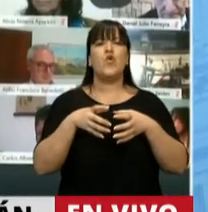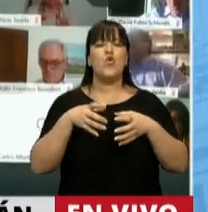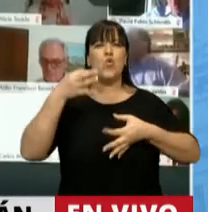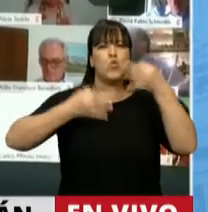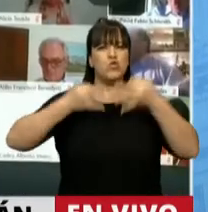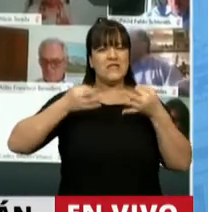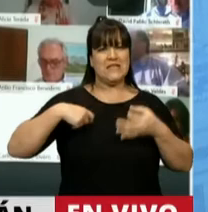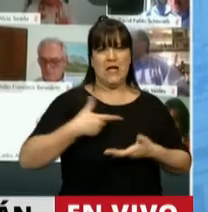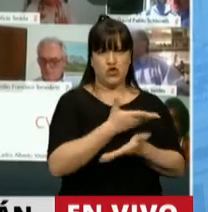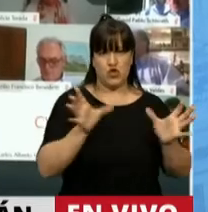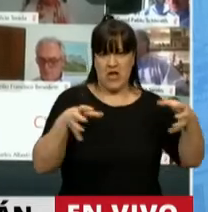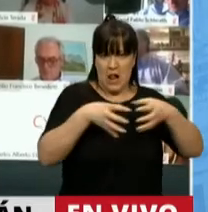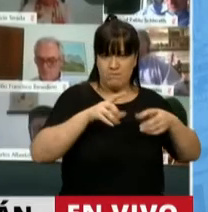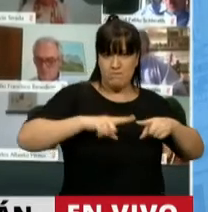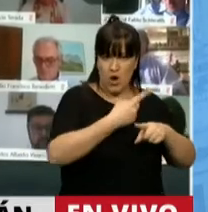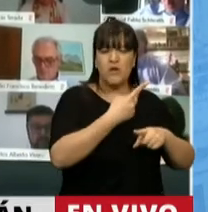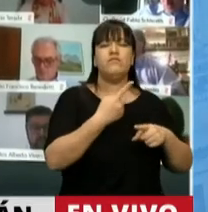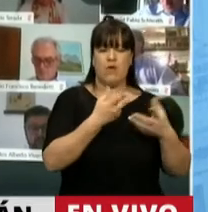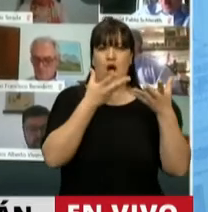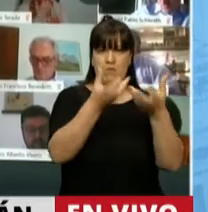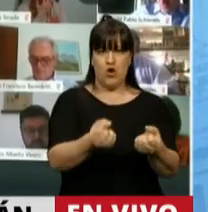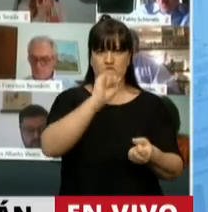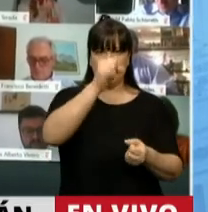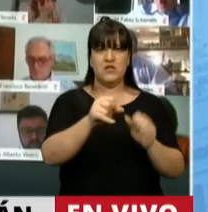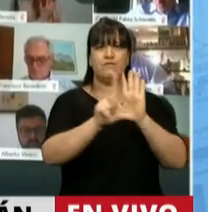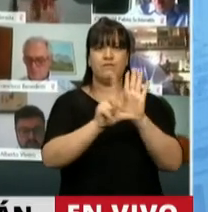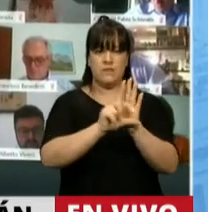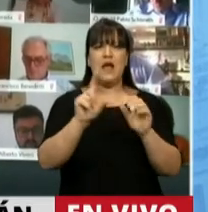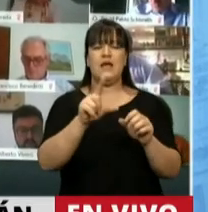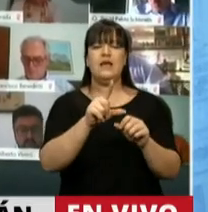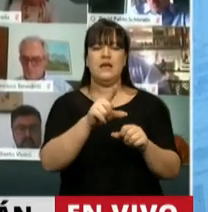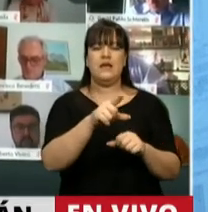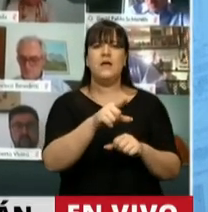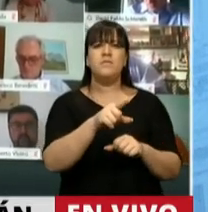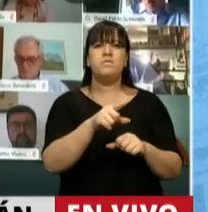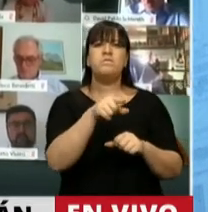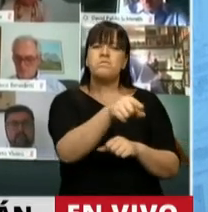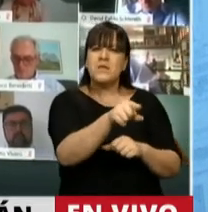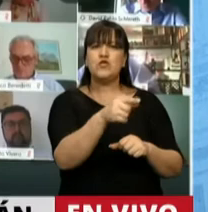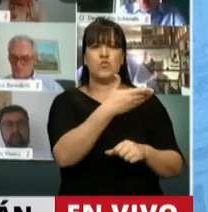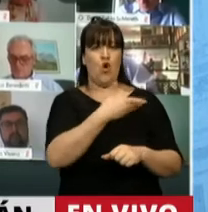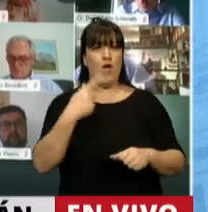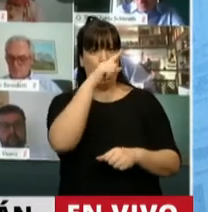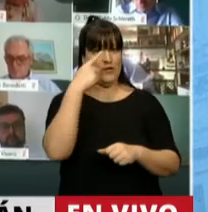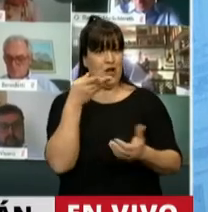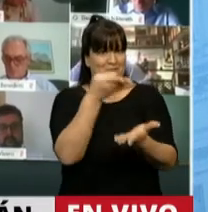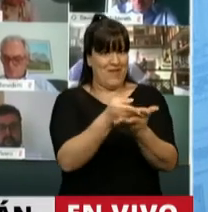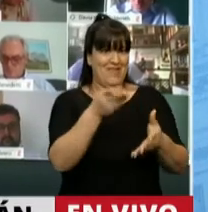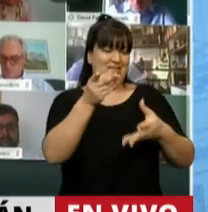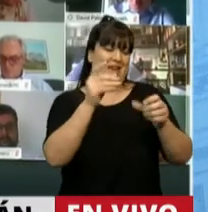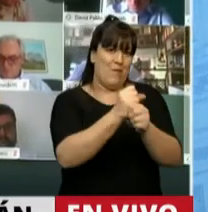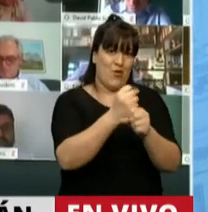acompañar a este proyecto de ampliación de presupuesto que no solamente es requerido por el Gobierno Nacional, sino que también